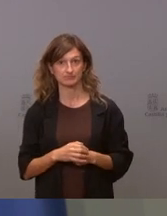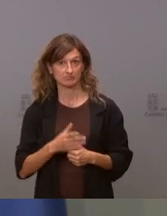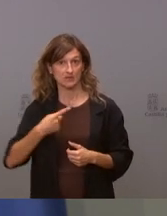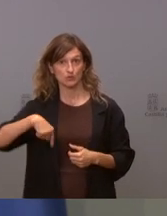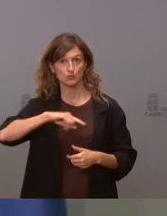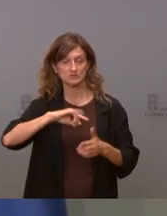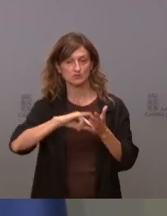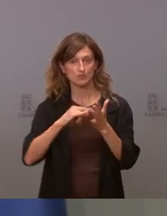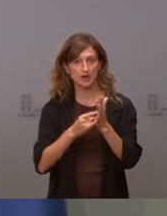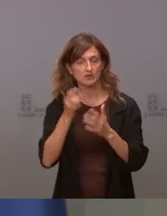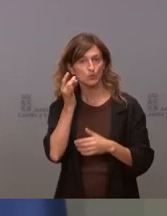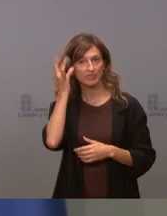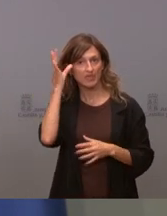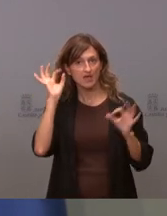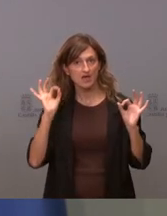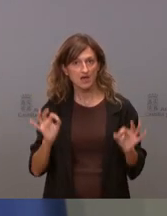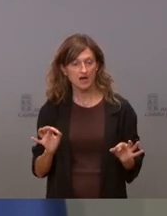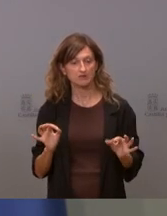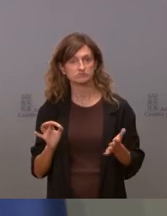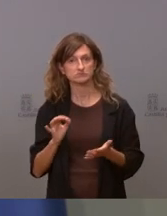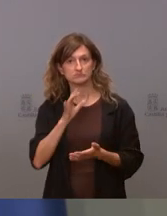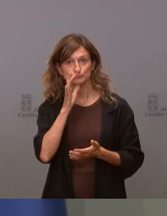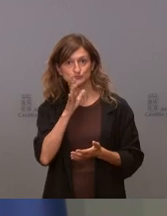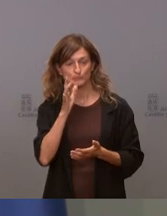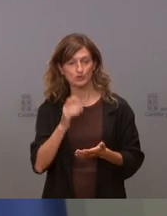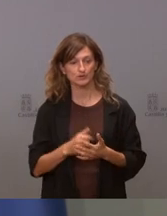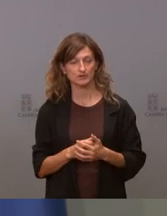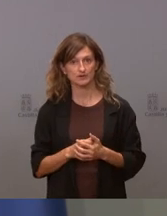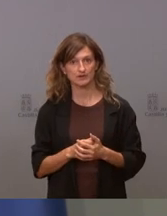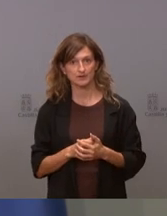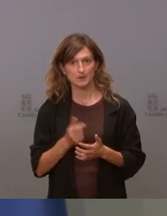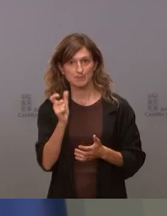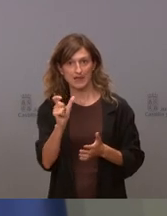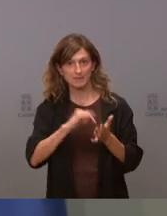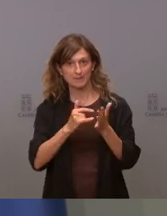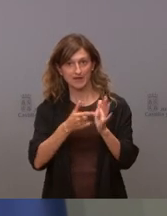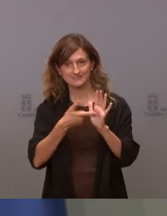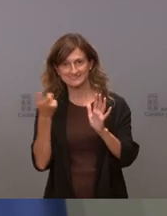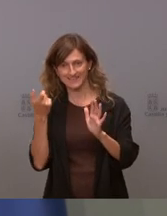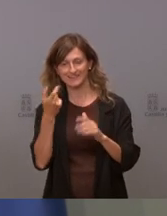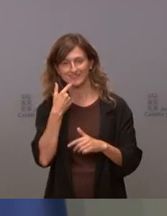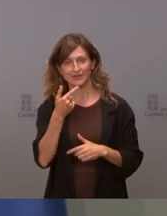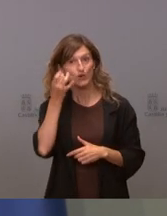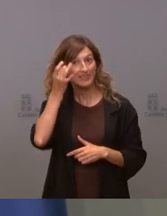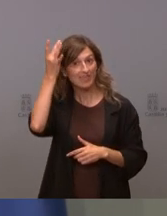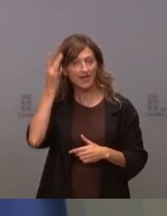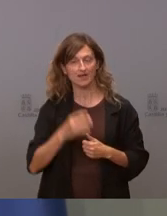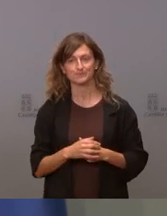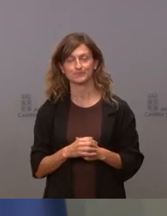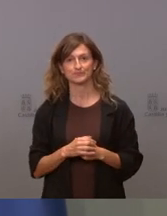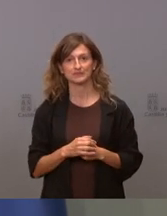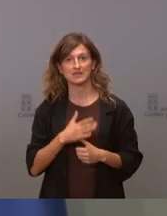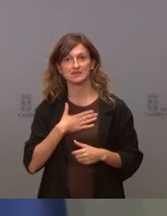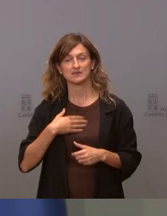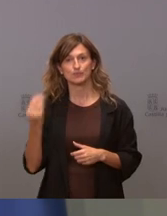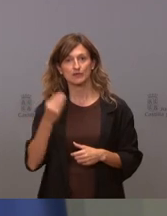nuestra idea quite la palabra plan de la cabeza nuestra idea es mejorar